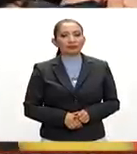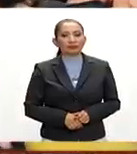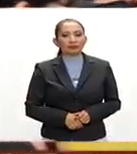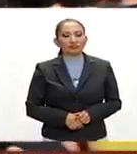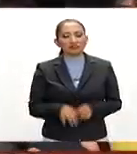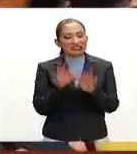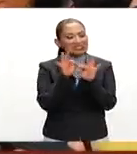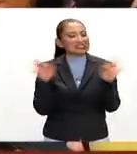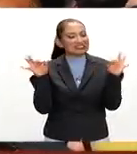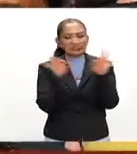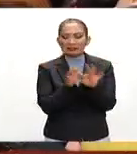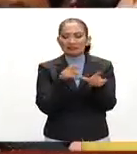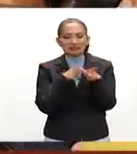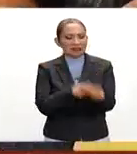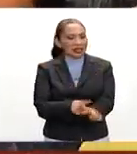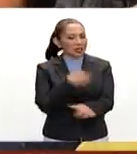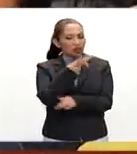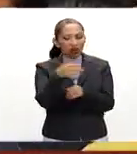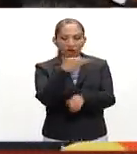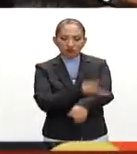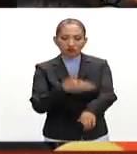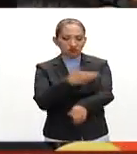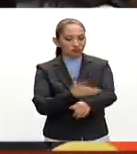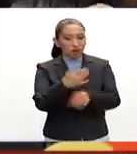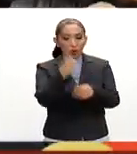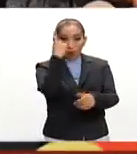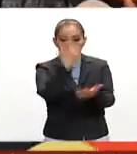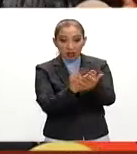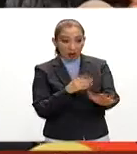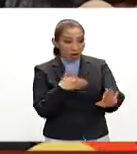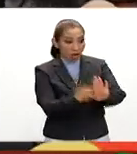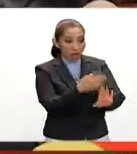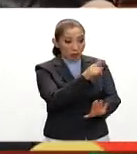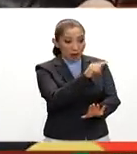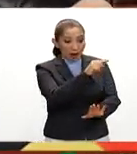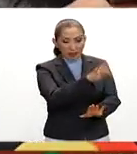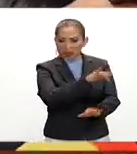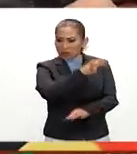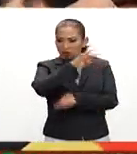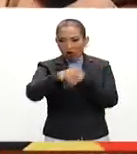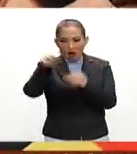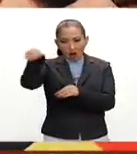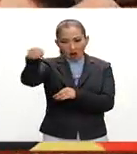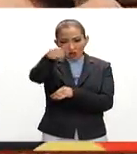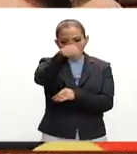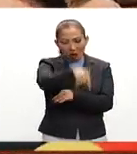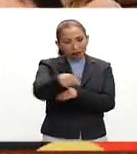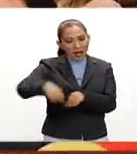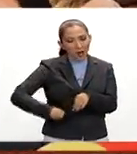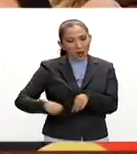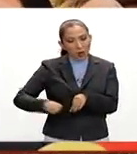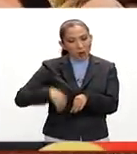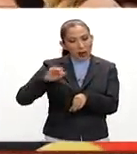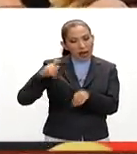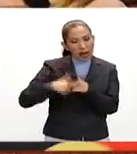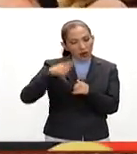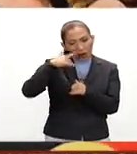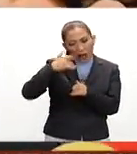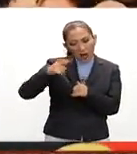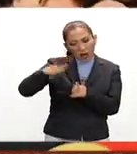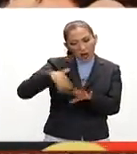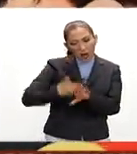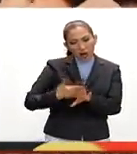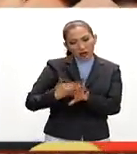Es importante seguir todos los procedimientos, no solo contra Javier Duarte, sino contra aquellos que han sido señalados por cometer actos en contra de la